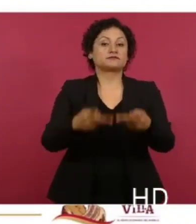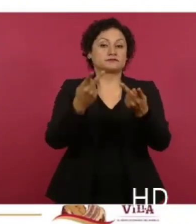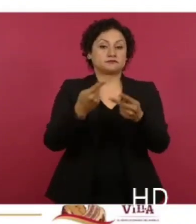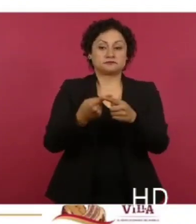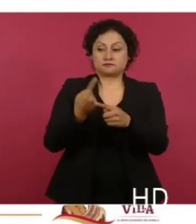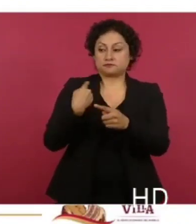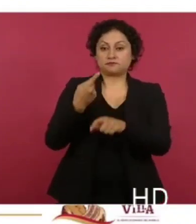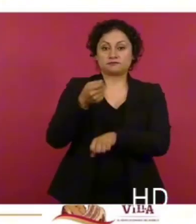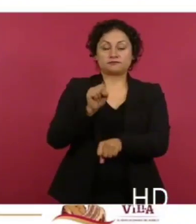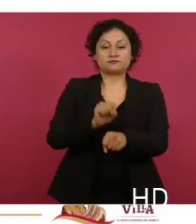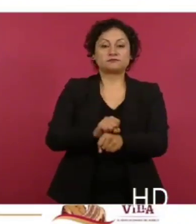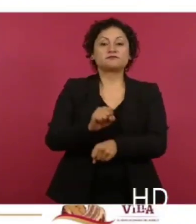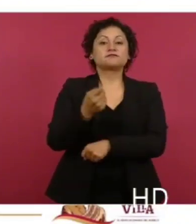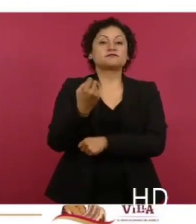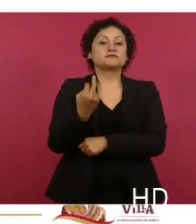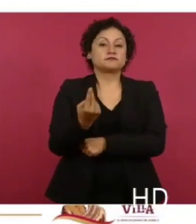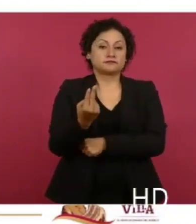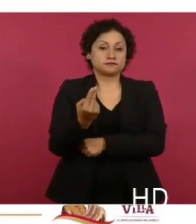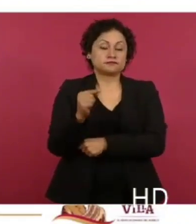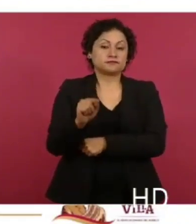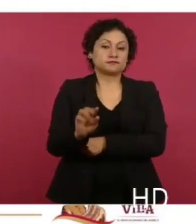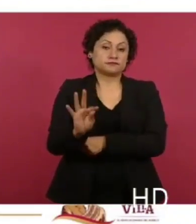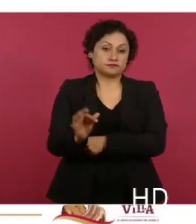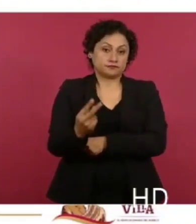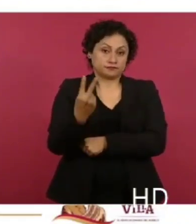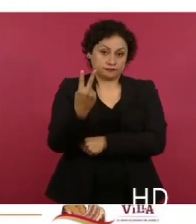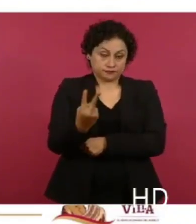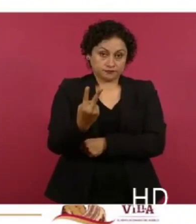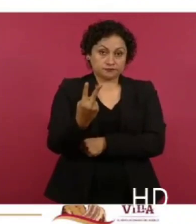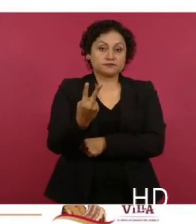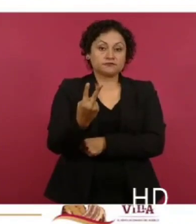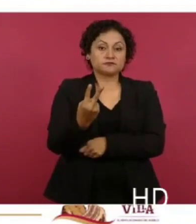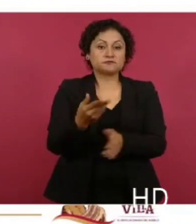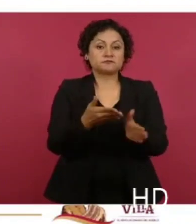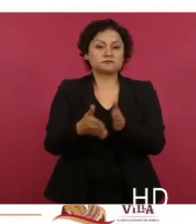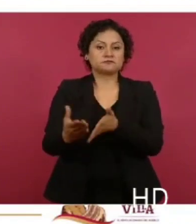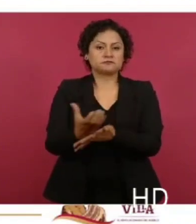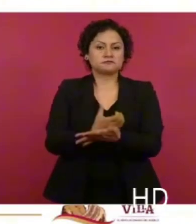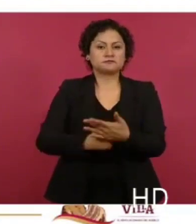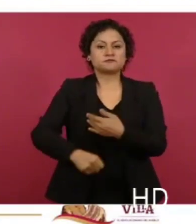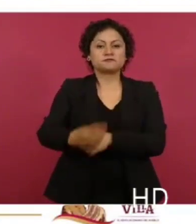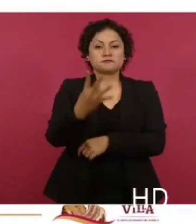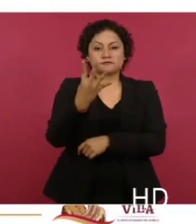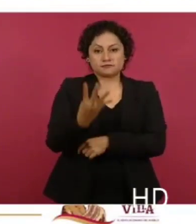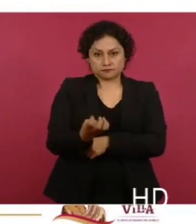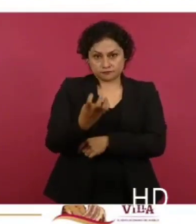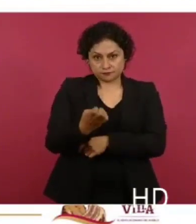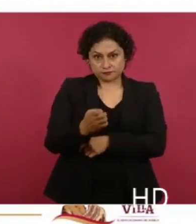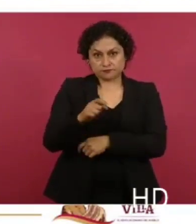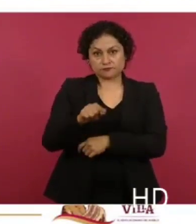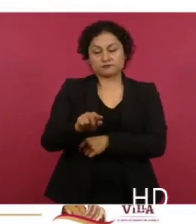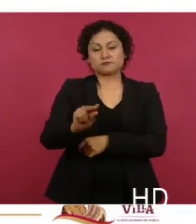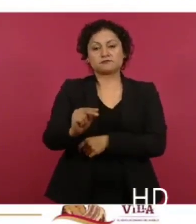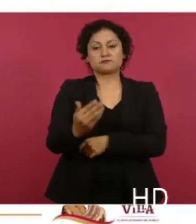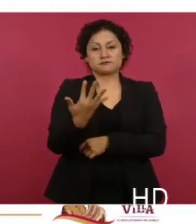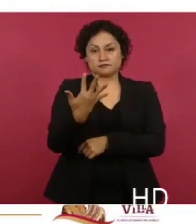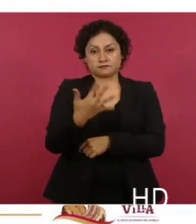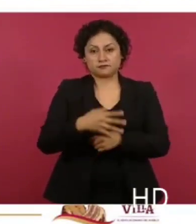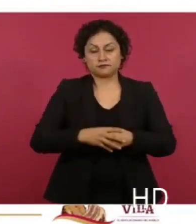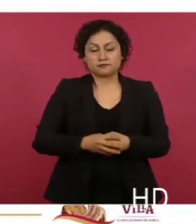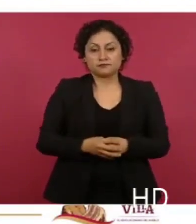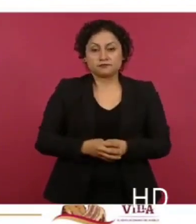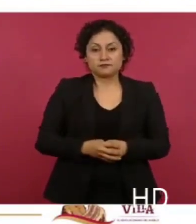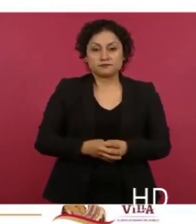semana pasada de 25 pesos con 42 centavos y un margen de ganancia de cuatro pesos con 85 centavos,